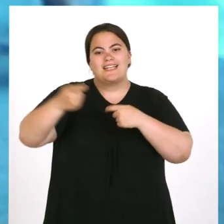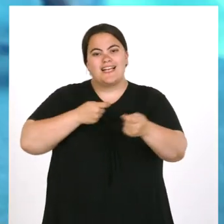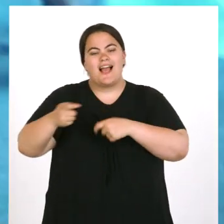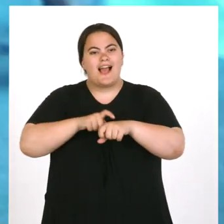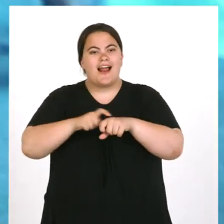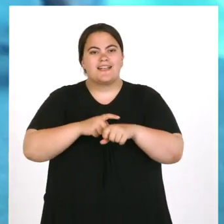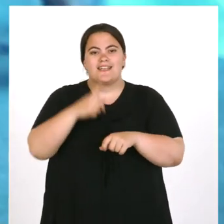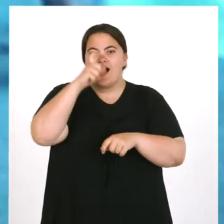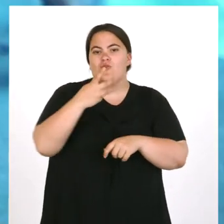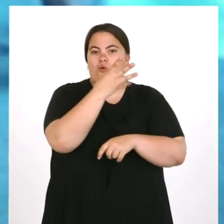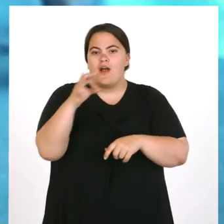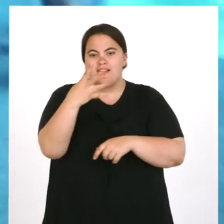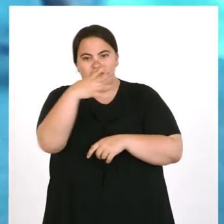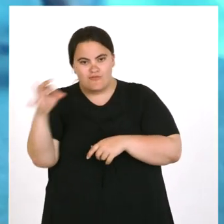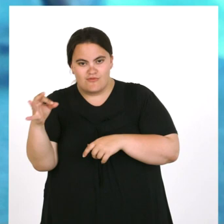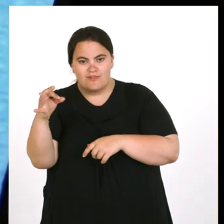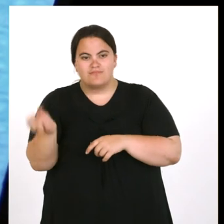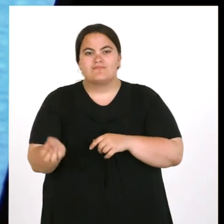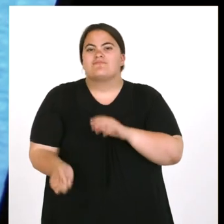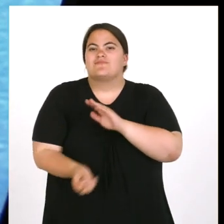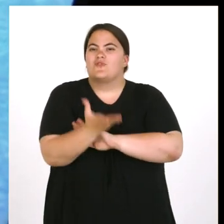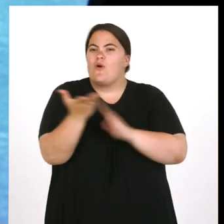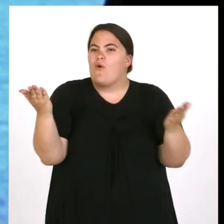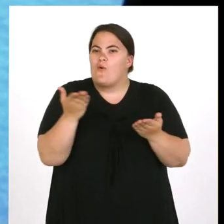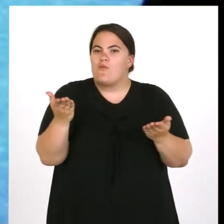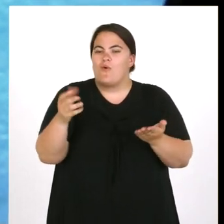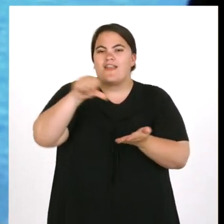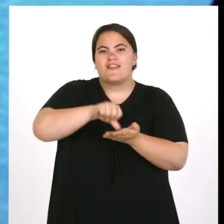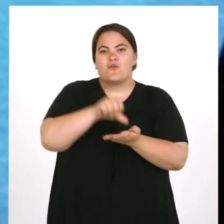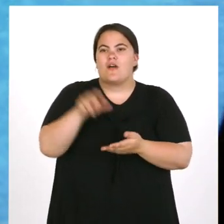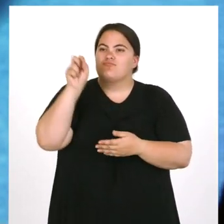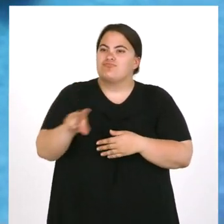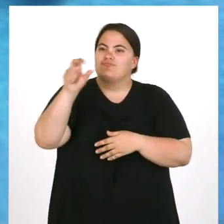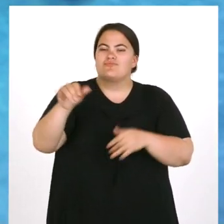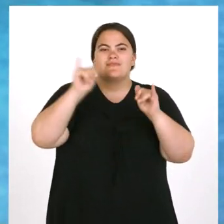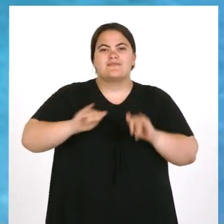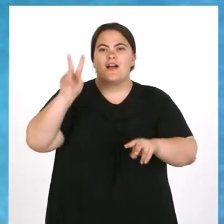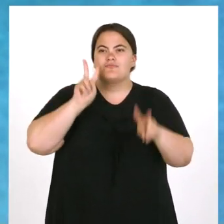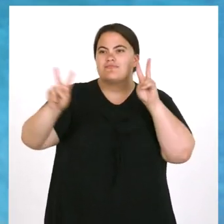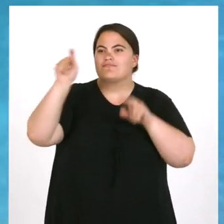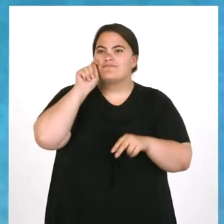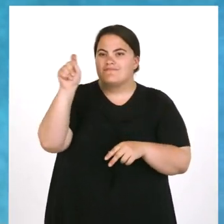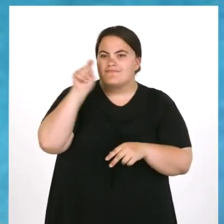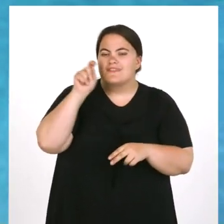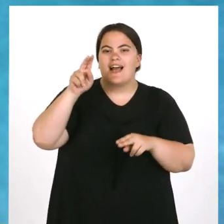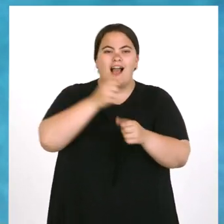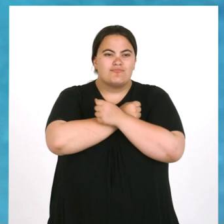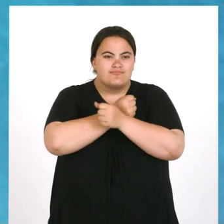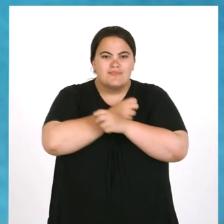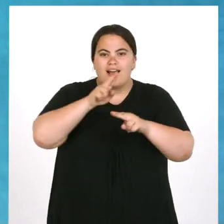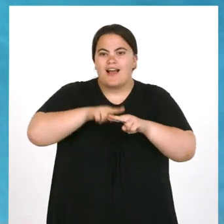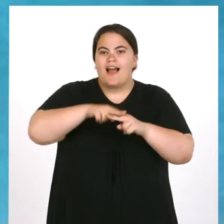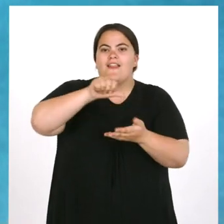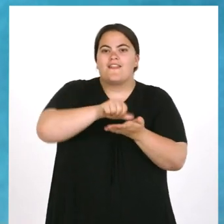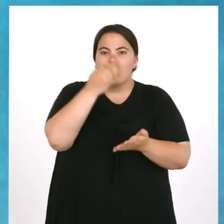años 50, surgió como siempre andando por la ciudad, mirándola mucho, amándola Havana, que es maravillosa,